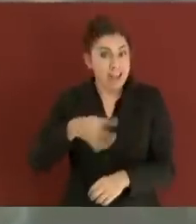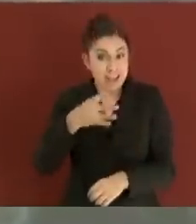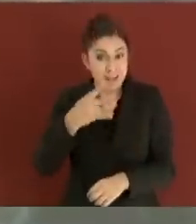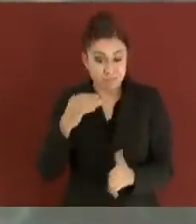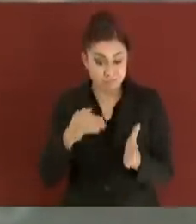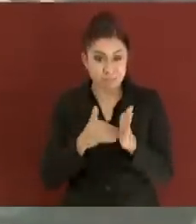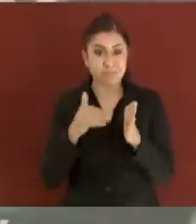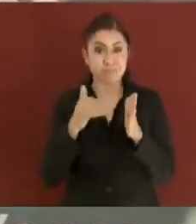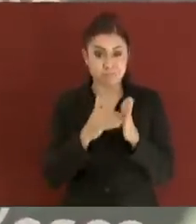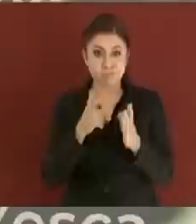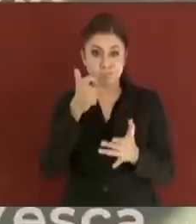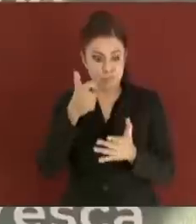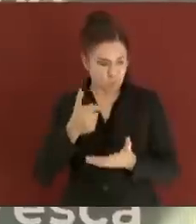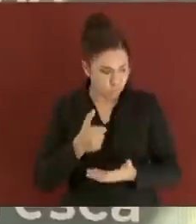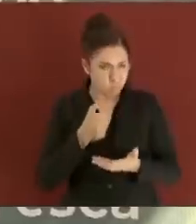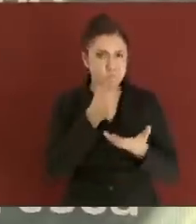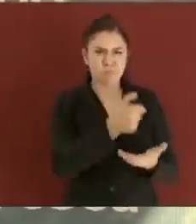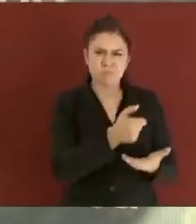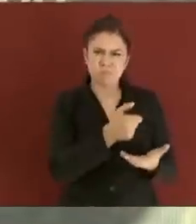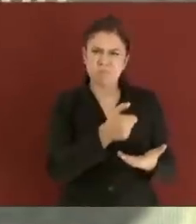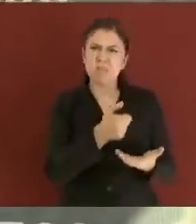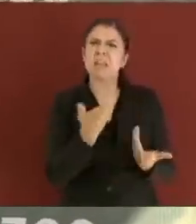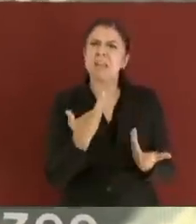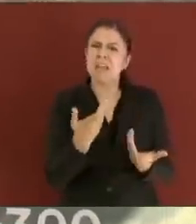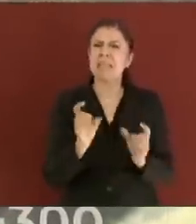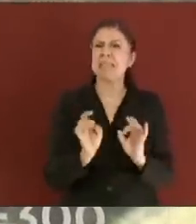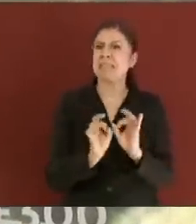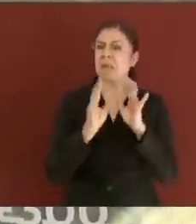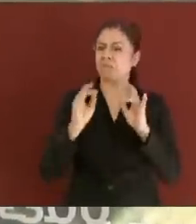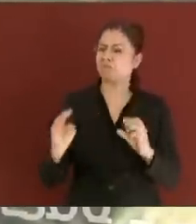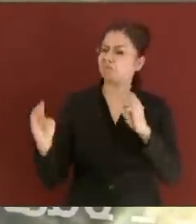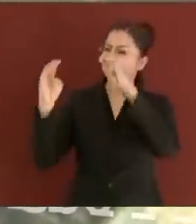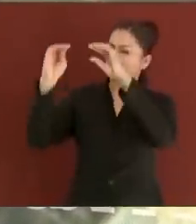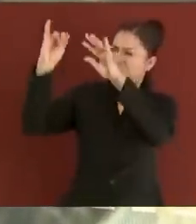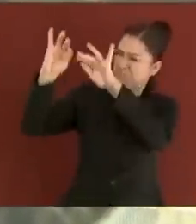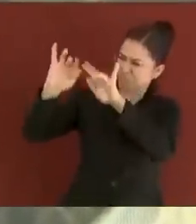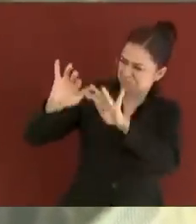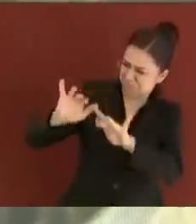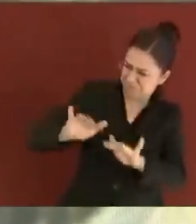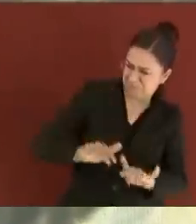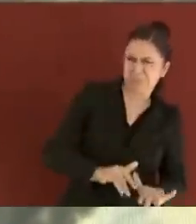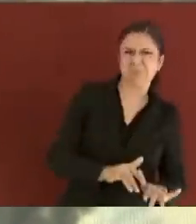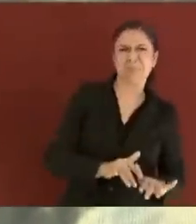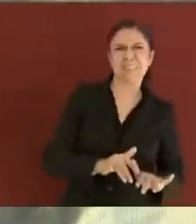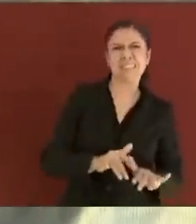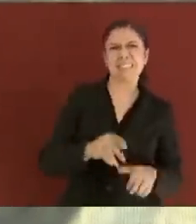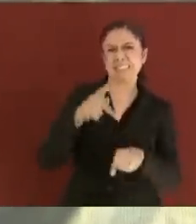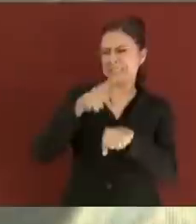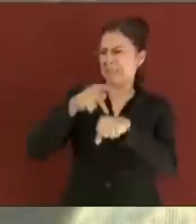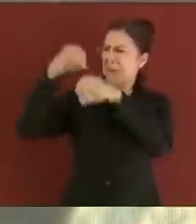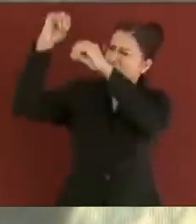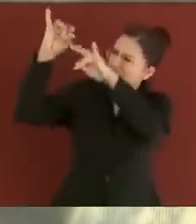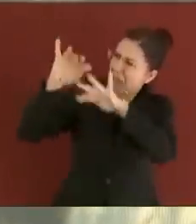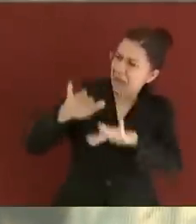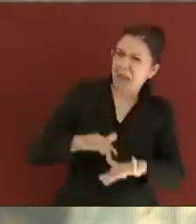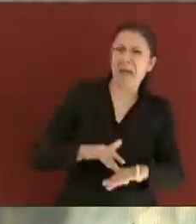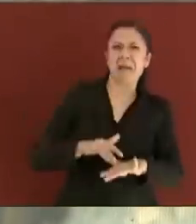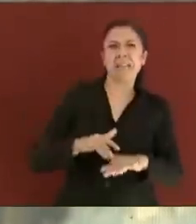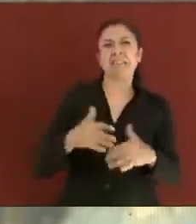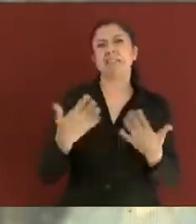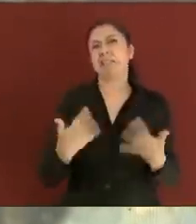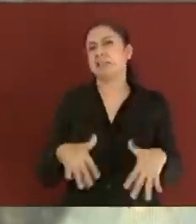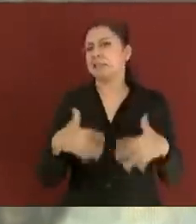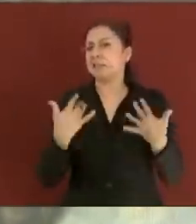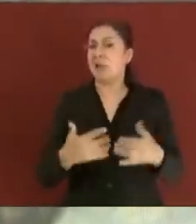sobre todo para el retiro de derrumbes, porque la zona y las características de los taludes nos han estado